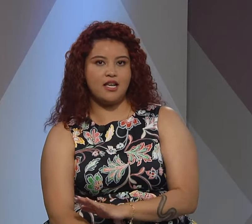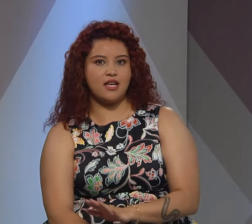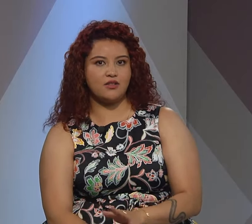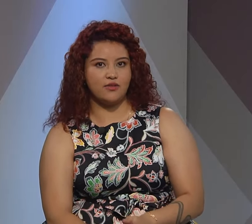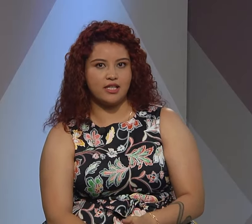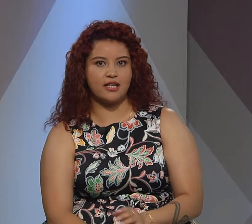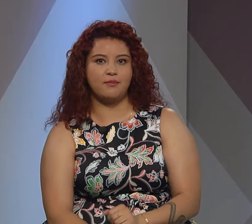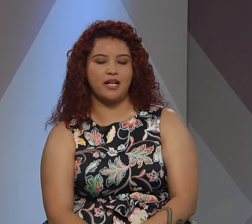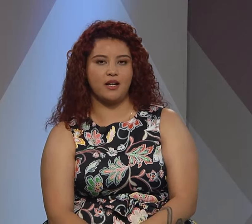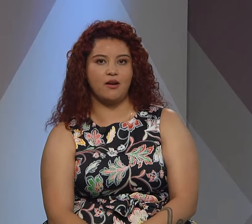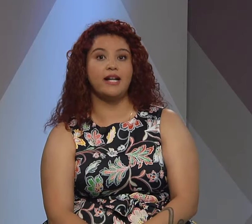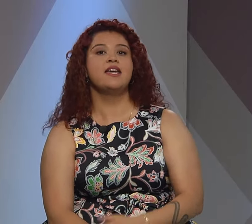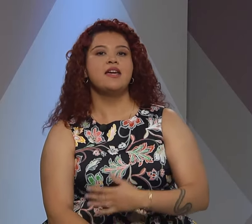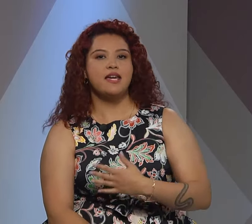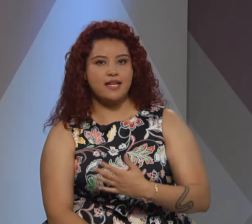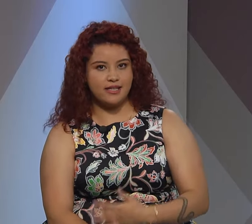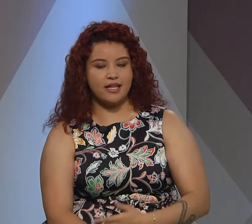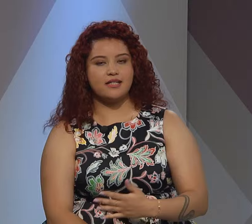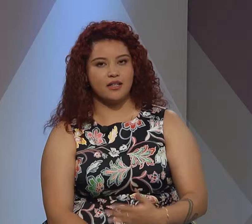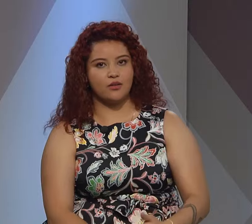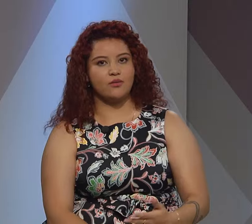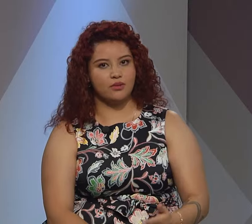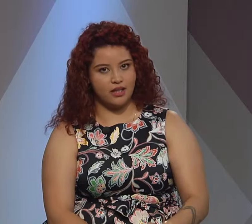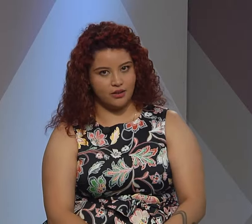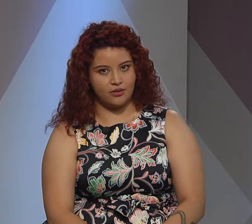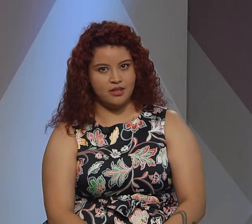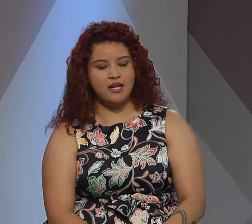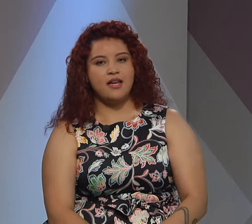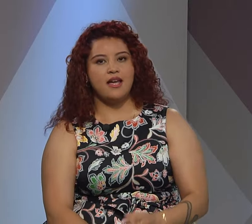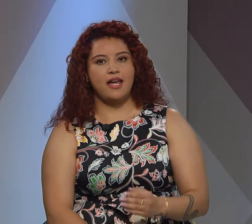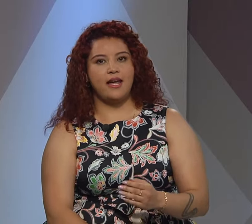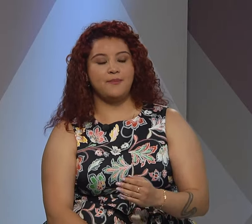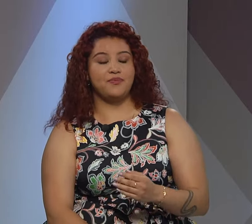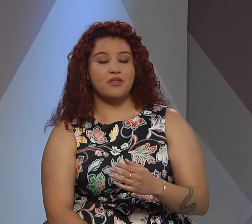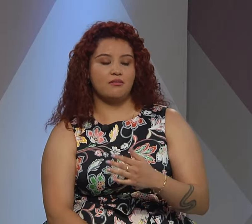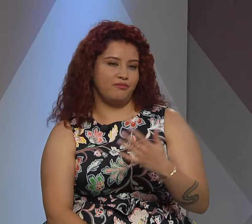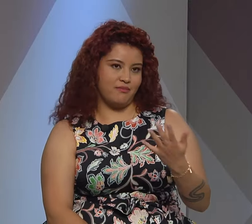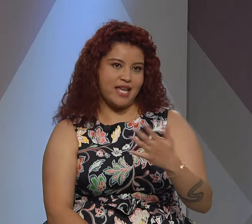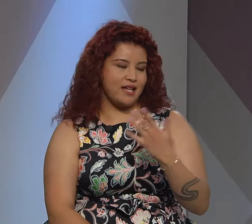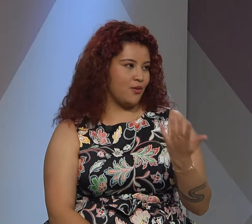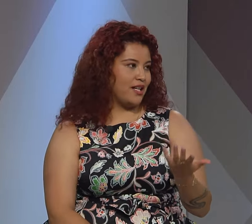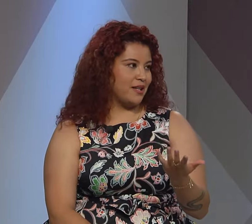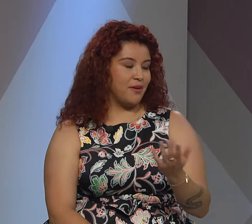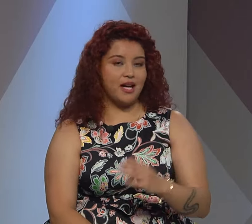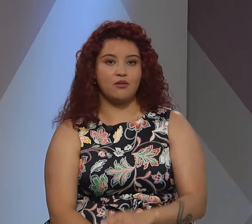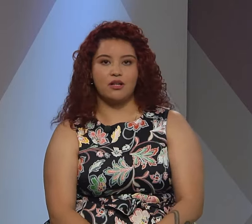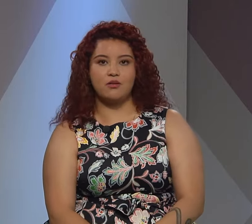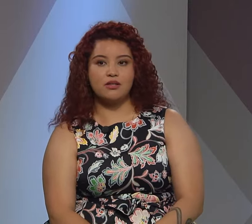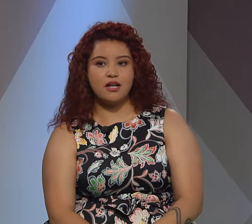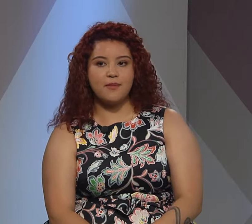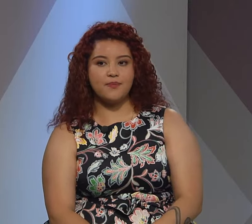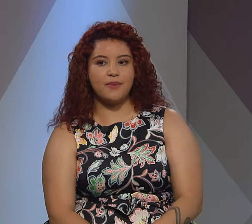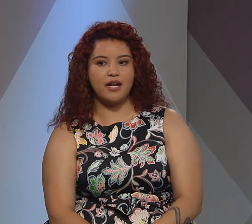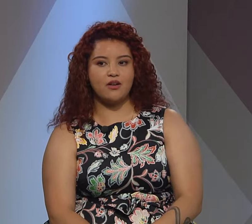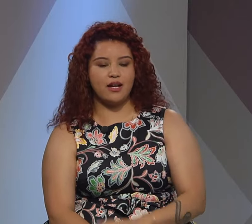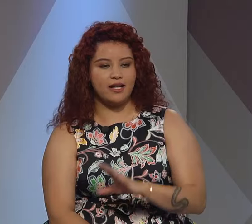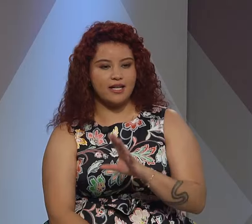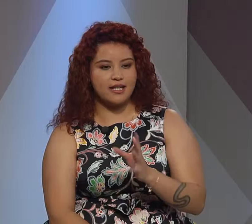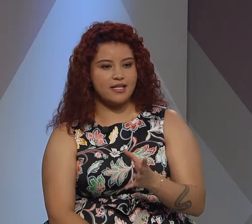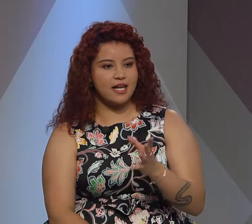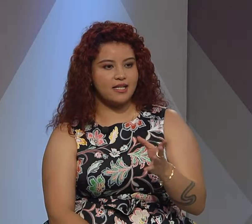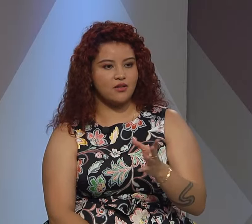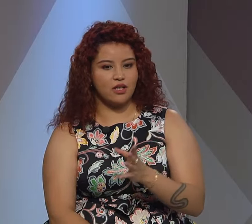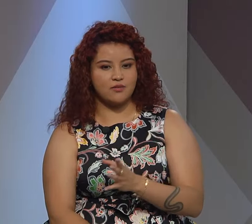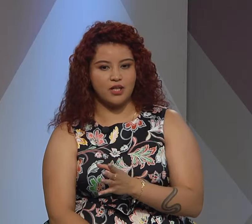artificial es suficiente para que lo hagan y sigue siendo un delito vaya igual y se me va alguna u otra pero